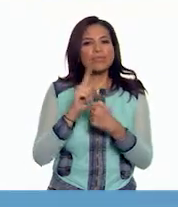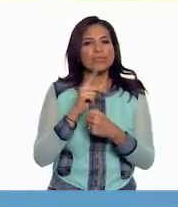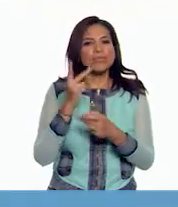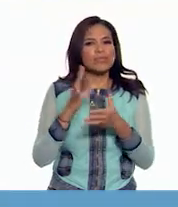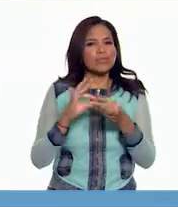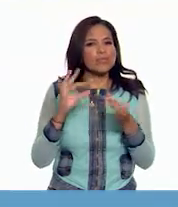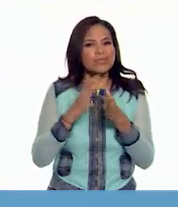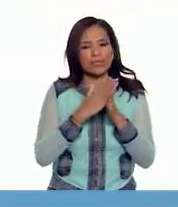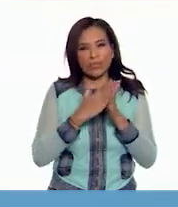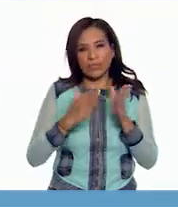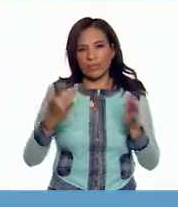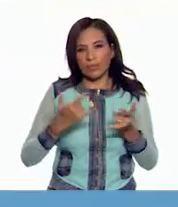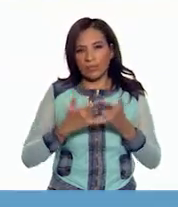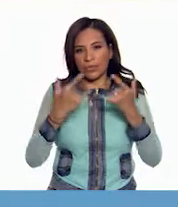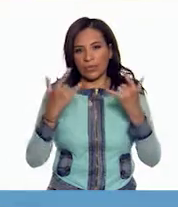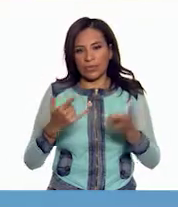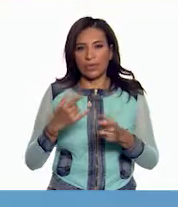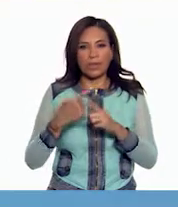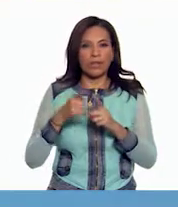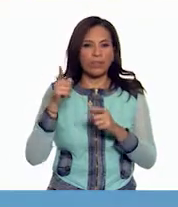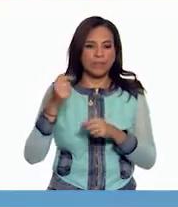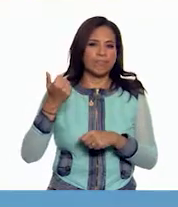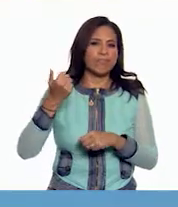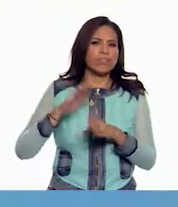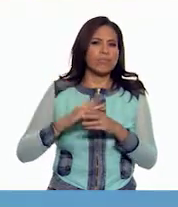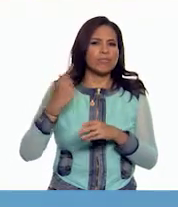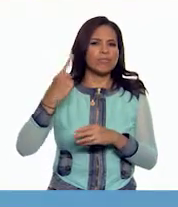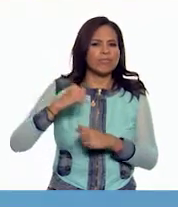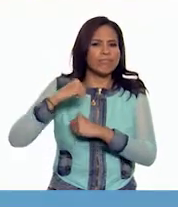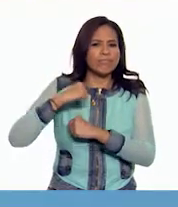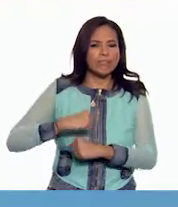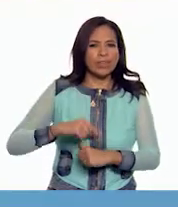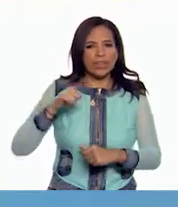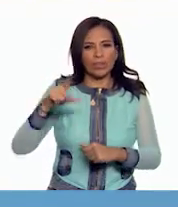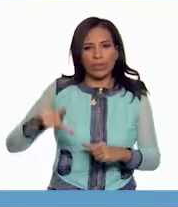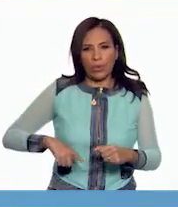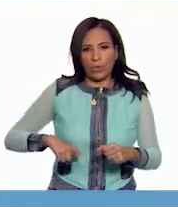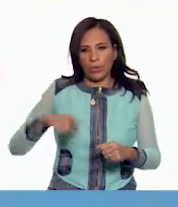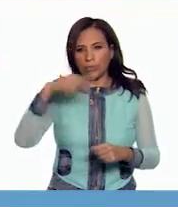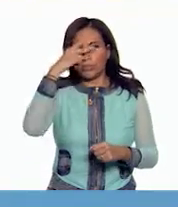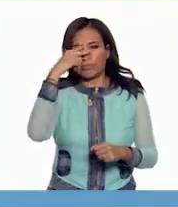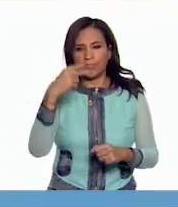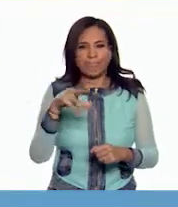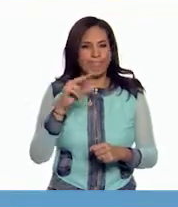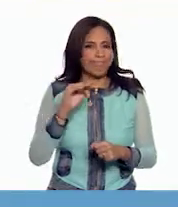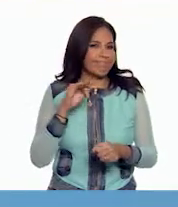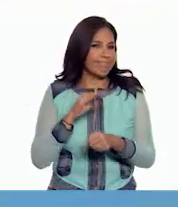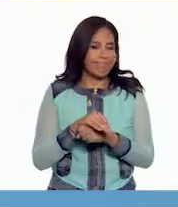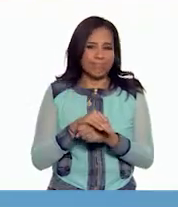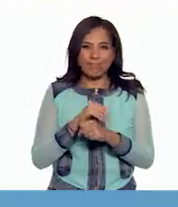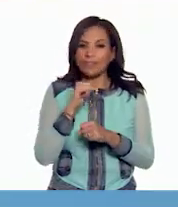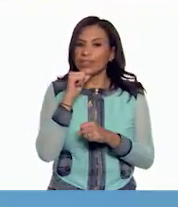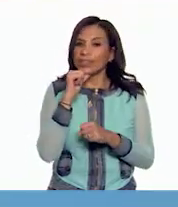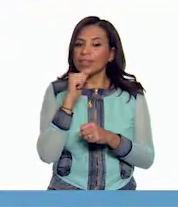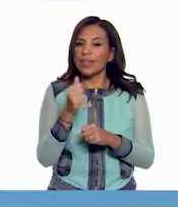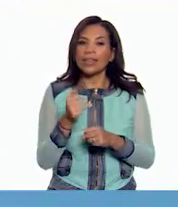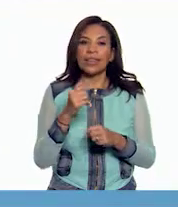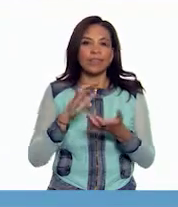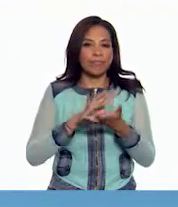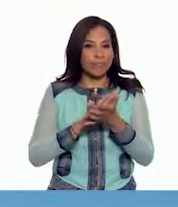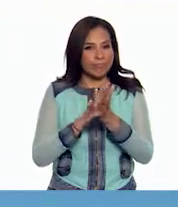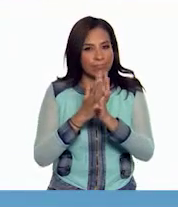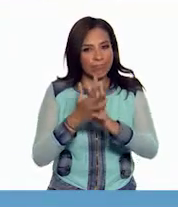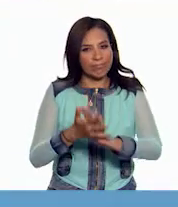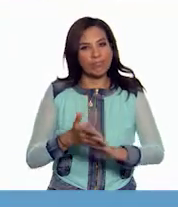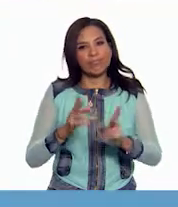a la larga historia del autoritarismo del Estado mexicano ya que esto no garantizaba para nada una transición